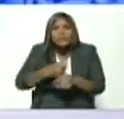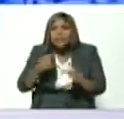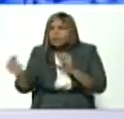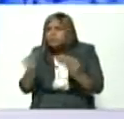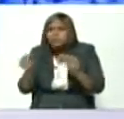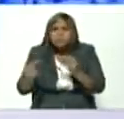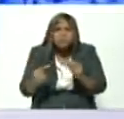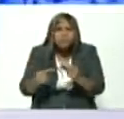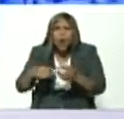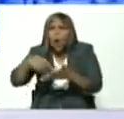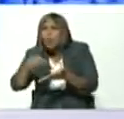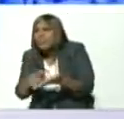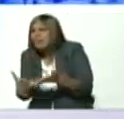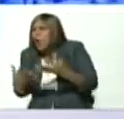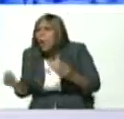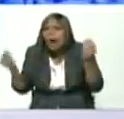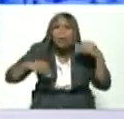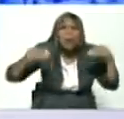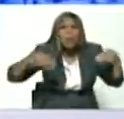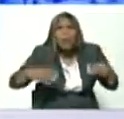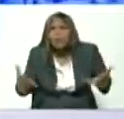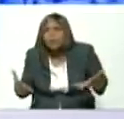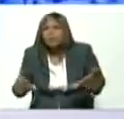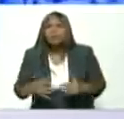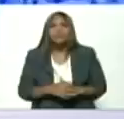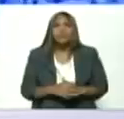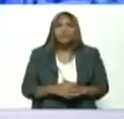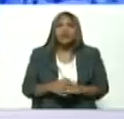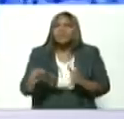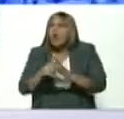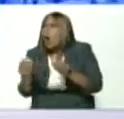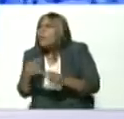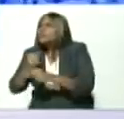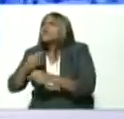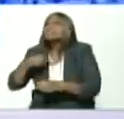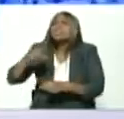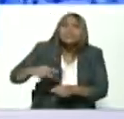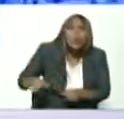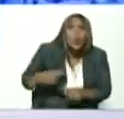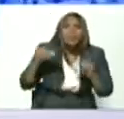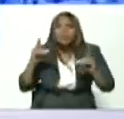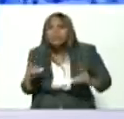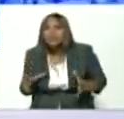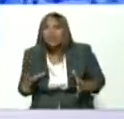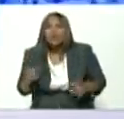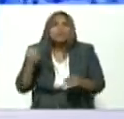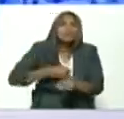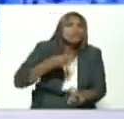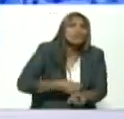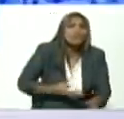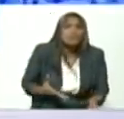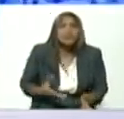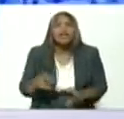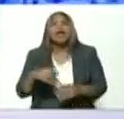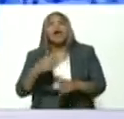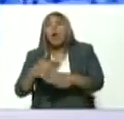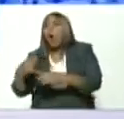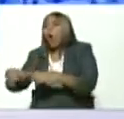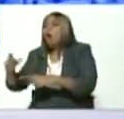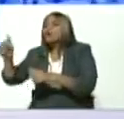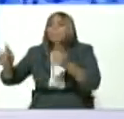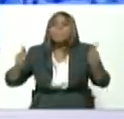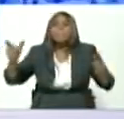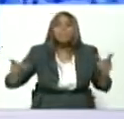contratos colectivos discutiendo condiciones de trabajo batallando con los compañeros